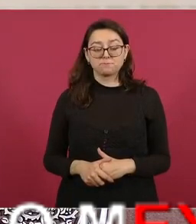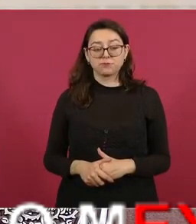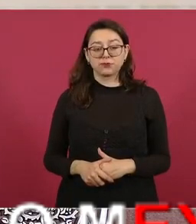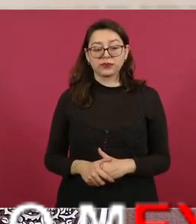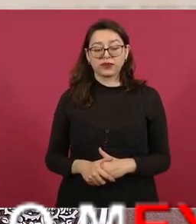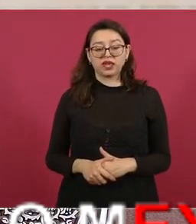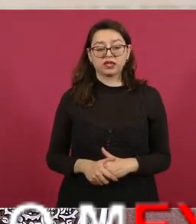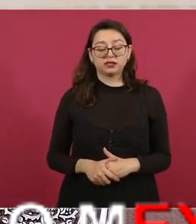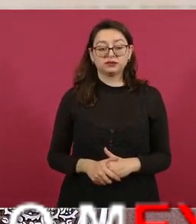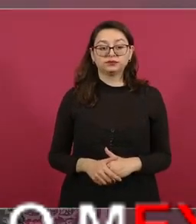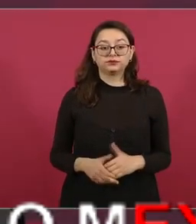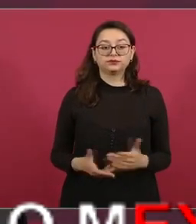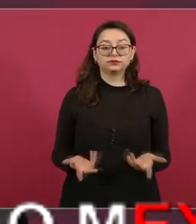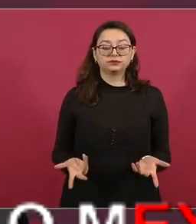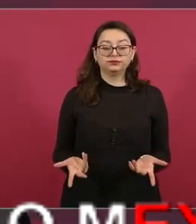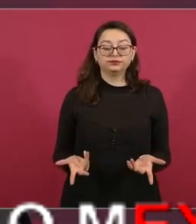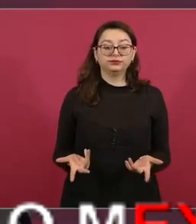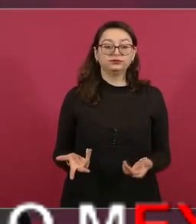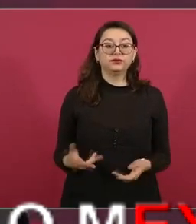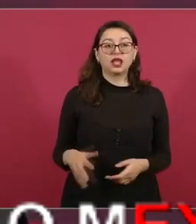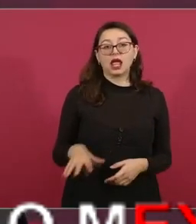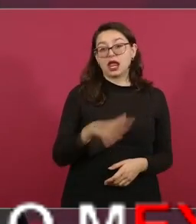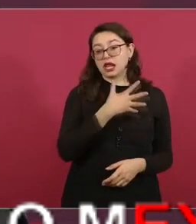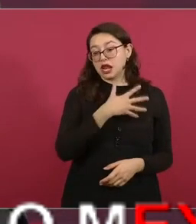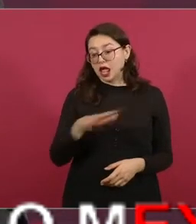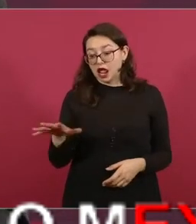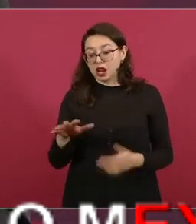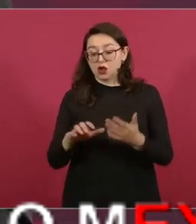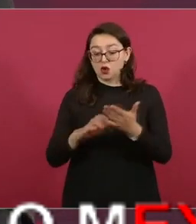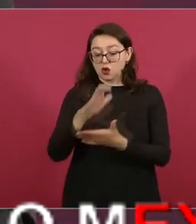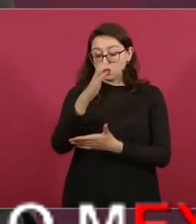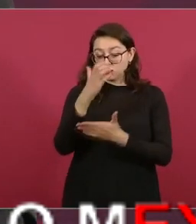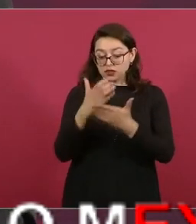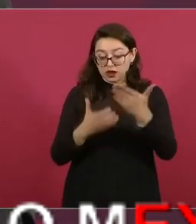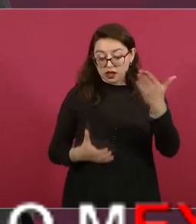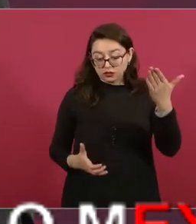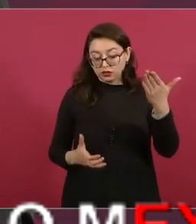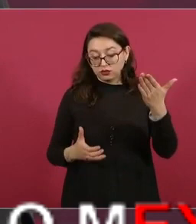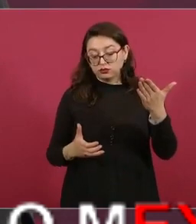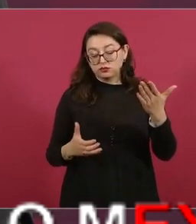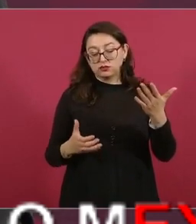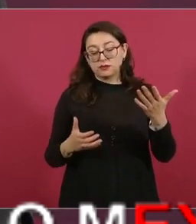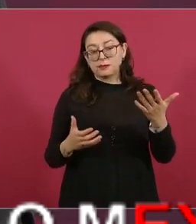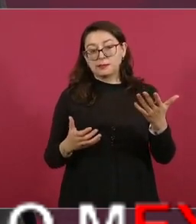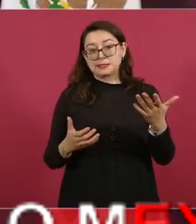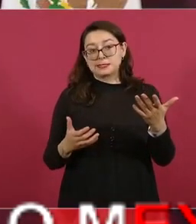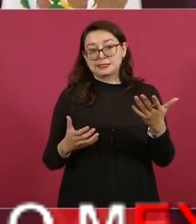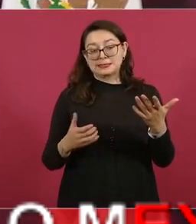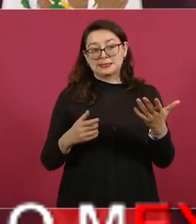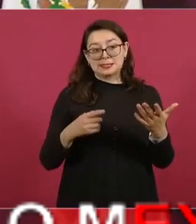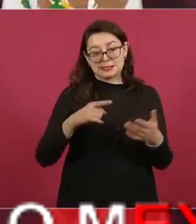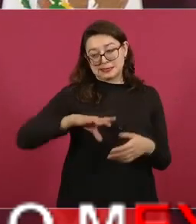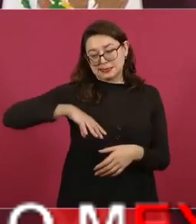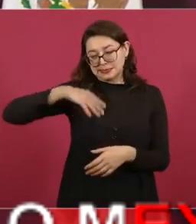por lo general todos los empresarios han aceptado